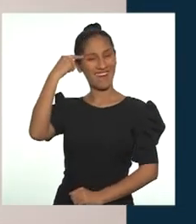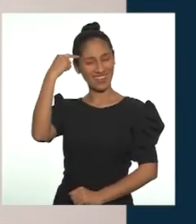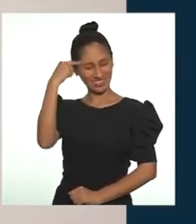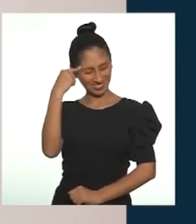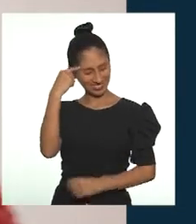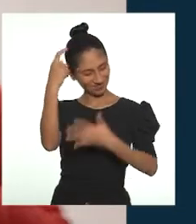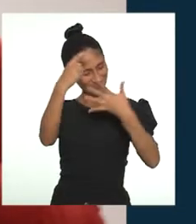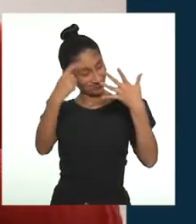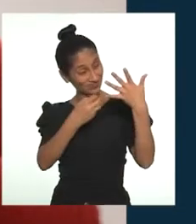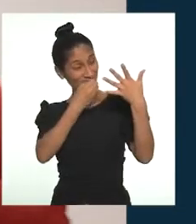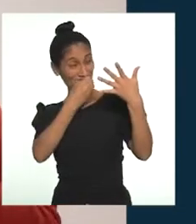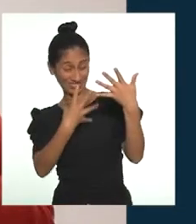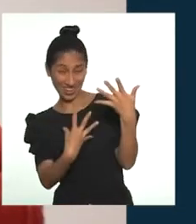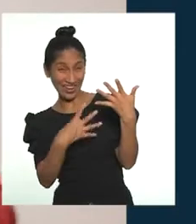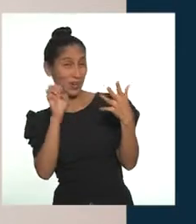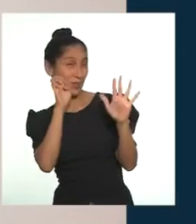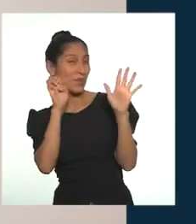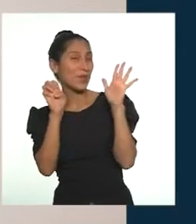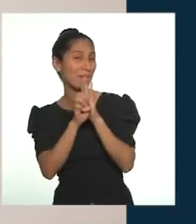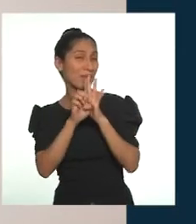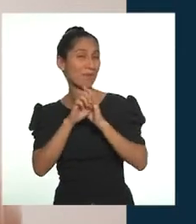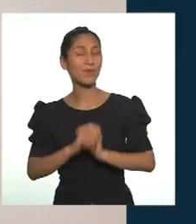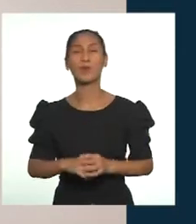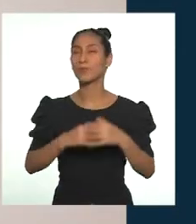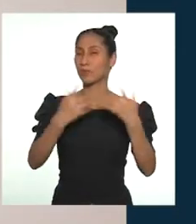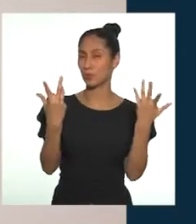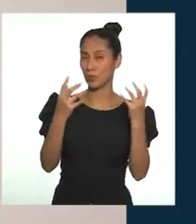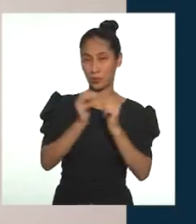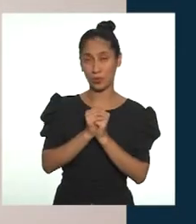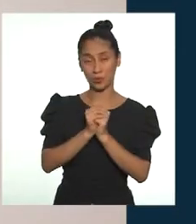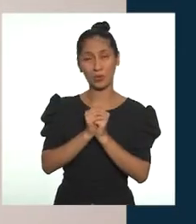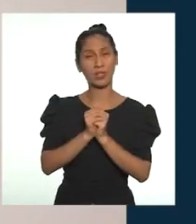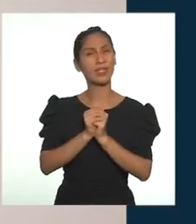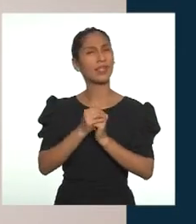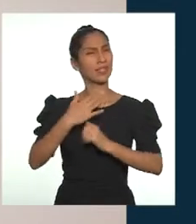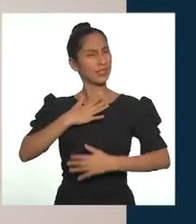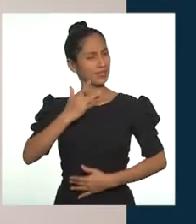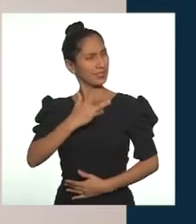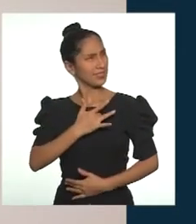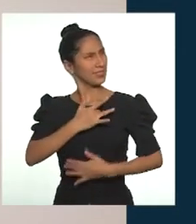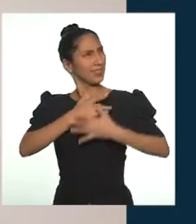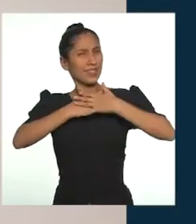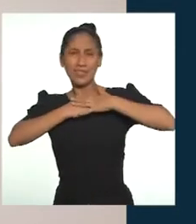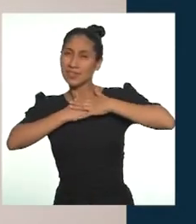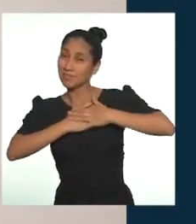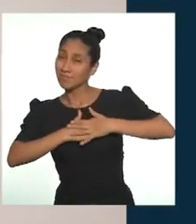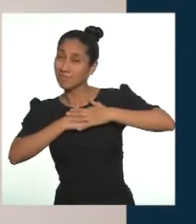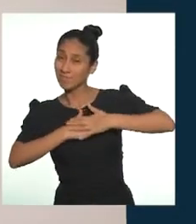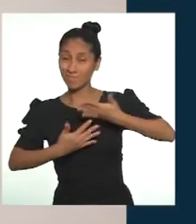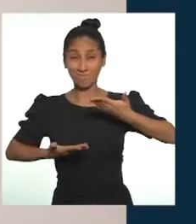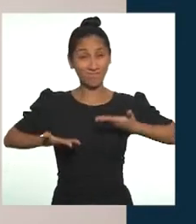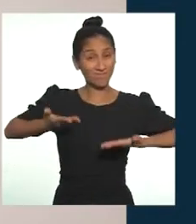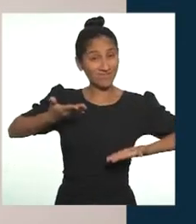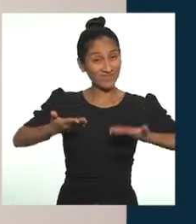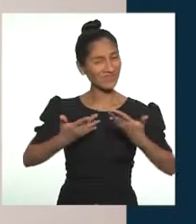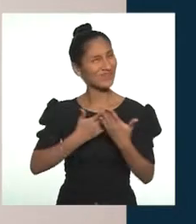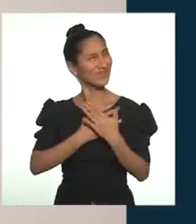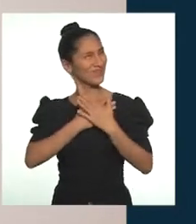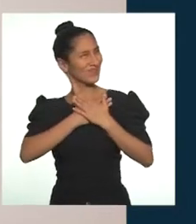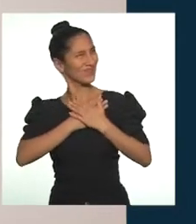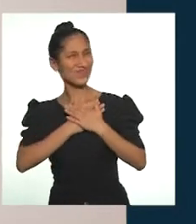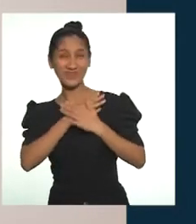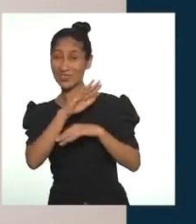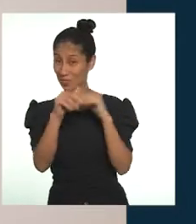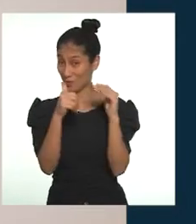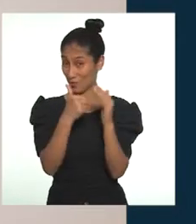autoestima. Uno, por ejemplo, es el adquirir más estabilidad emocional. Un equilibrio emocional, es lo que todos